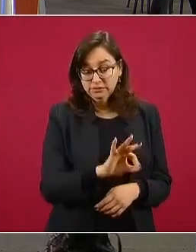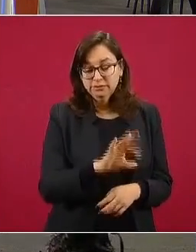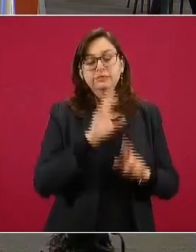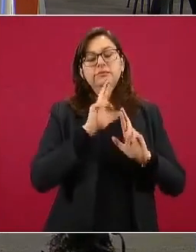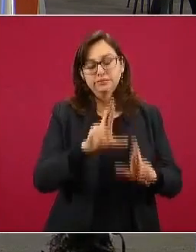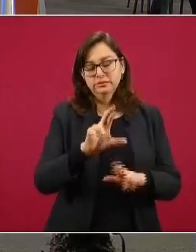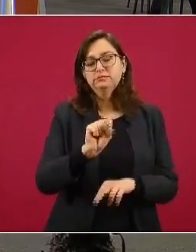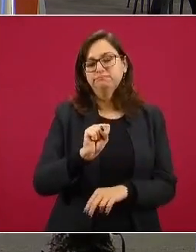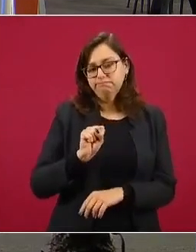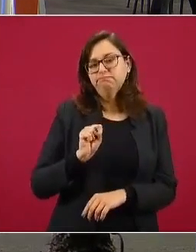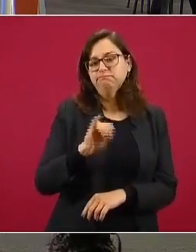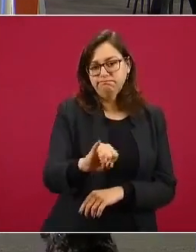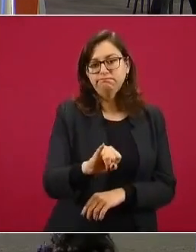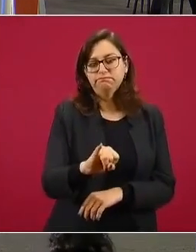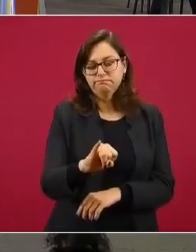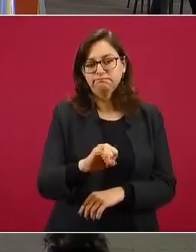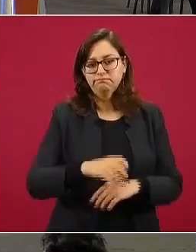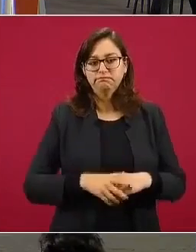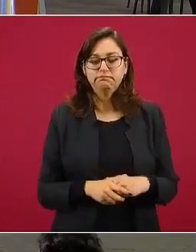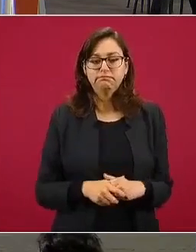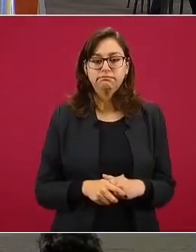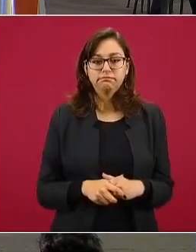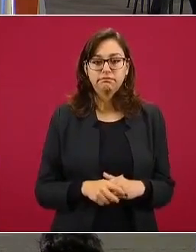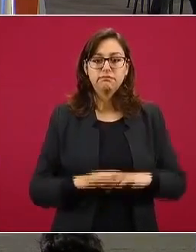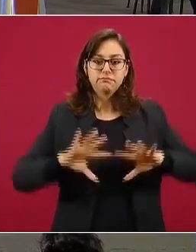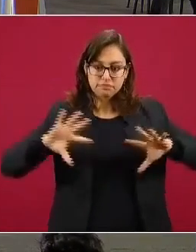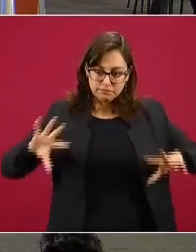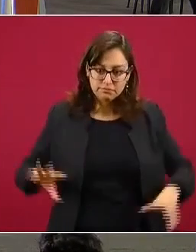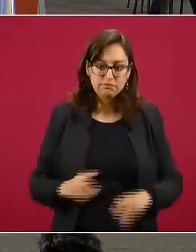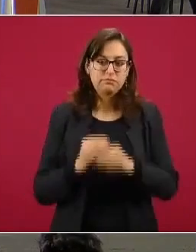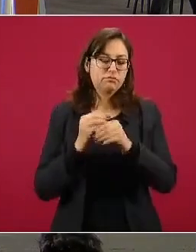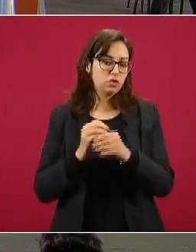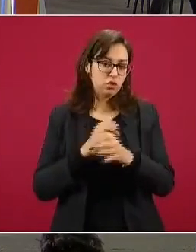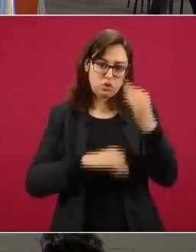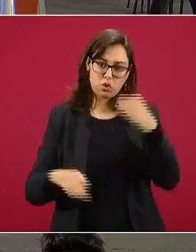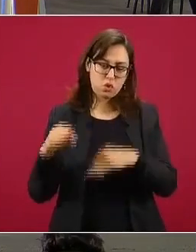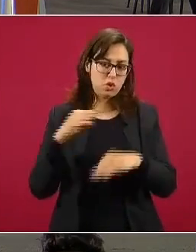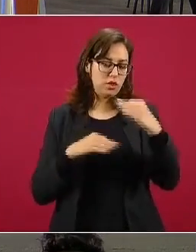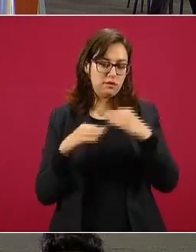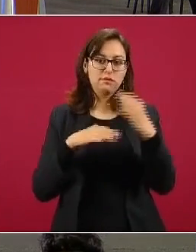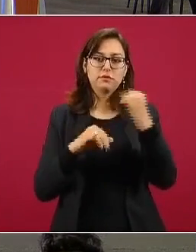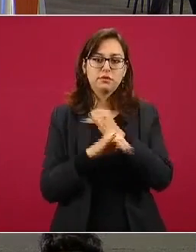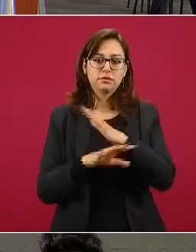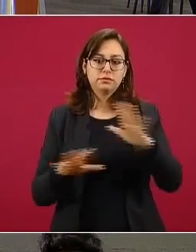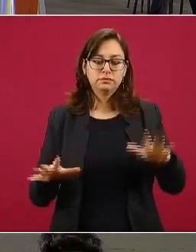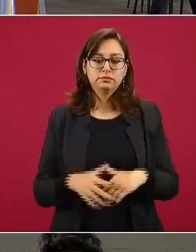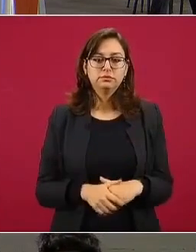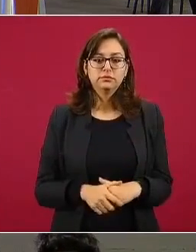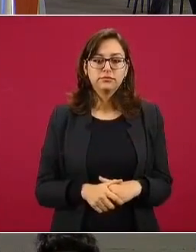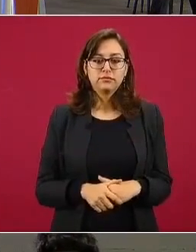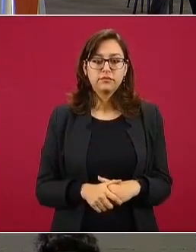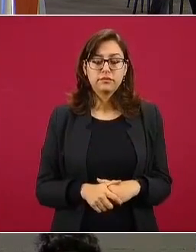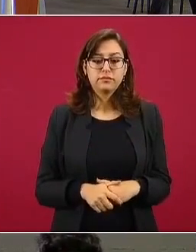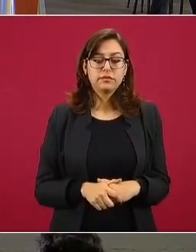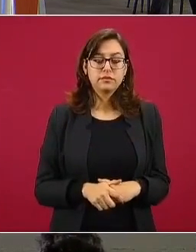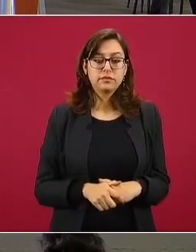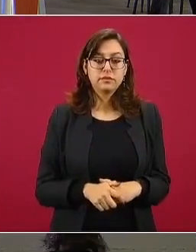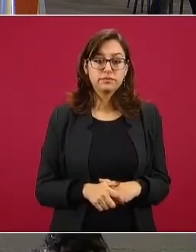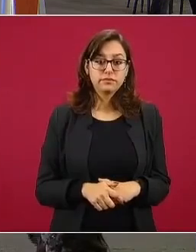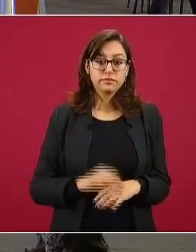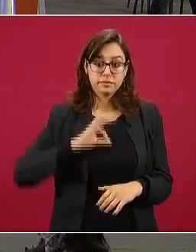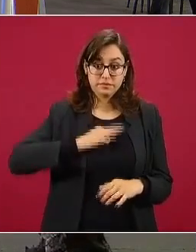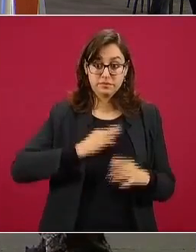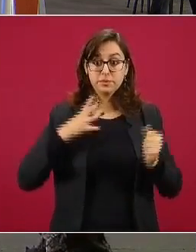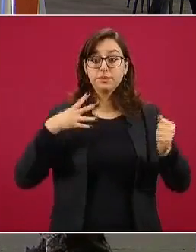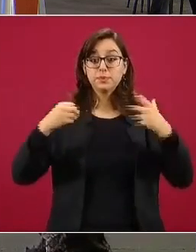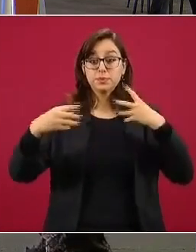la probabilidad de ser positivas. Las sumamos anticipadamente. Recordar también que en toda curva epidémica lo que vemos es el